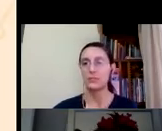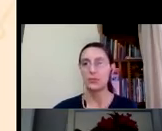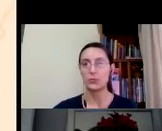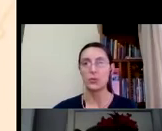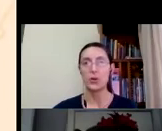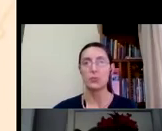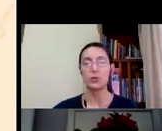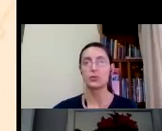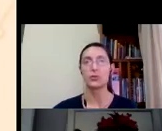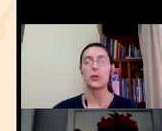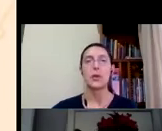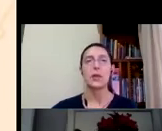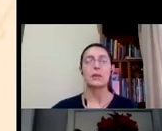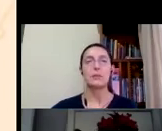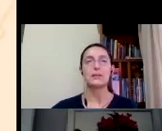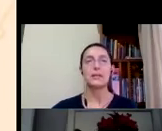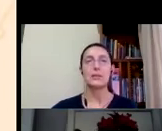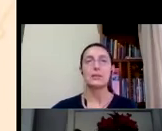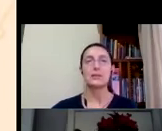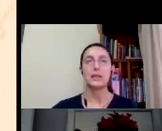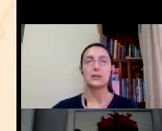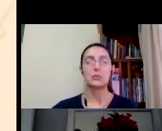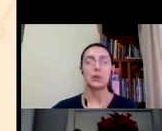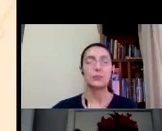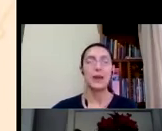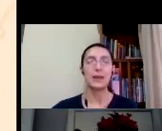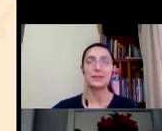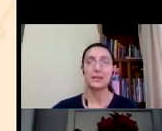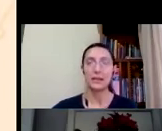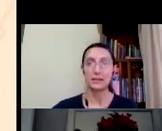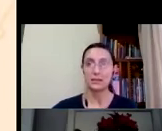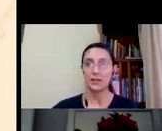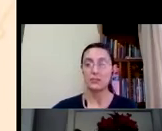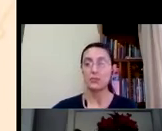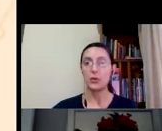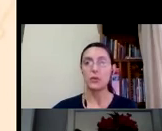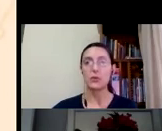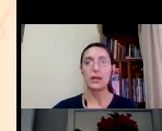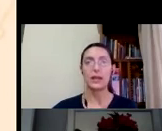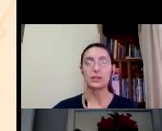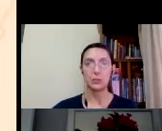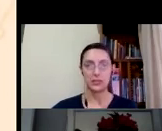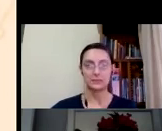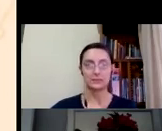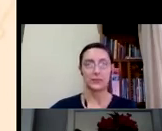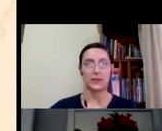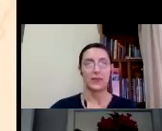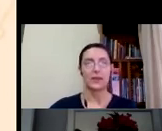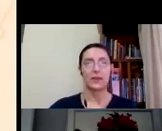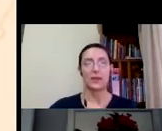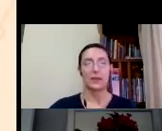decidirte por uno o por otro básicamente sería tu propia ética de entender el mundo y por la que actúas